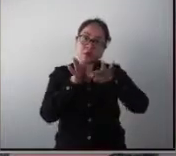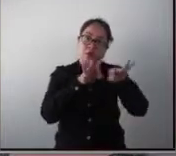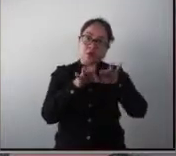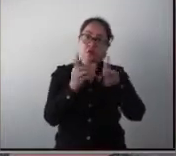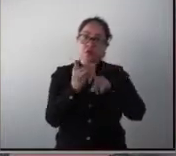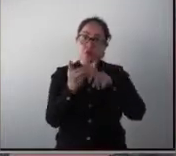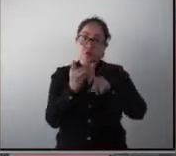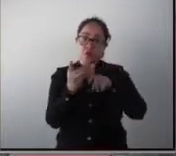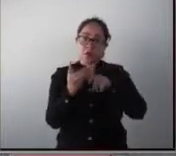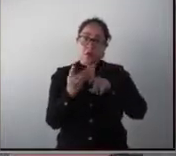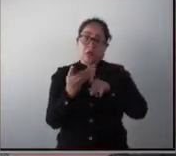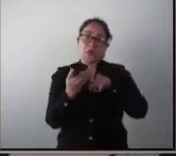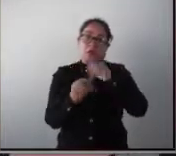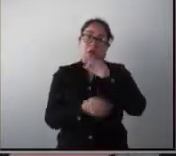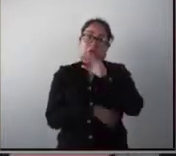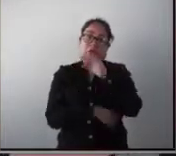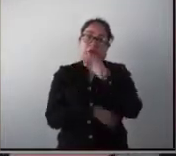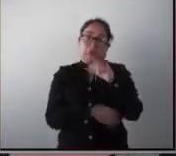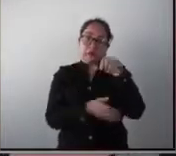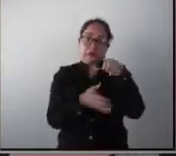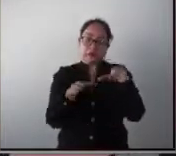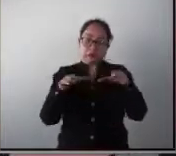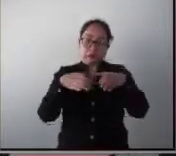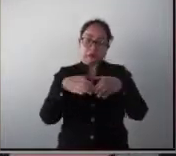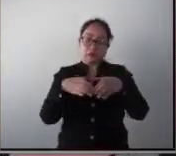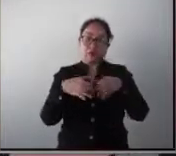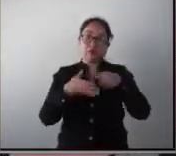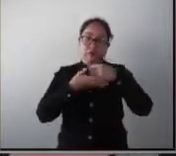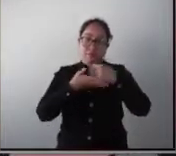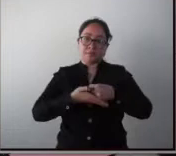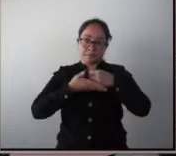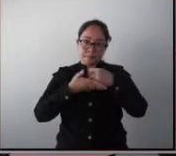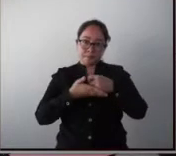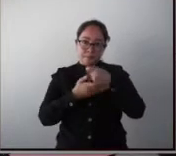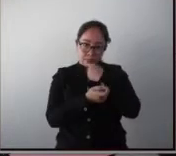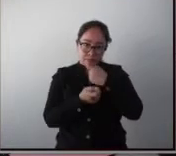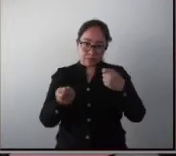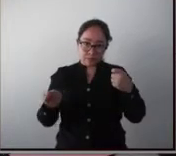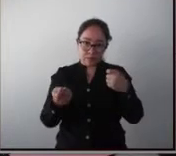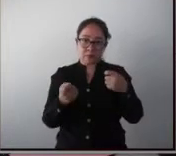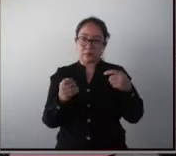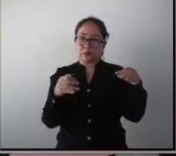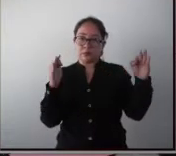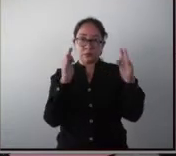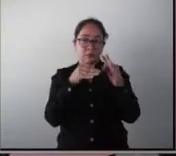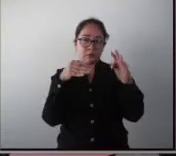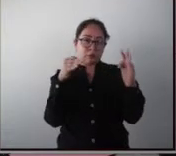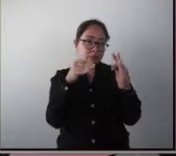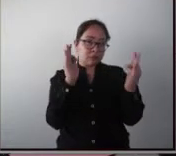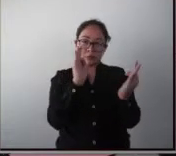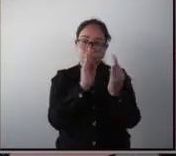centro de rehabilitación infantil, en este camino a Medellín. Ahí hay un centro muy grande de rehabilitación infantil, ahí lo hicimos.